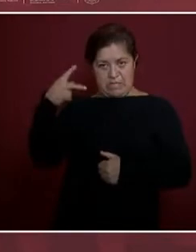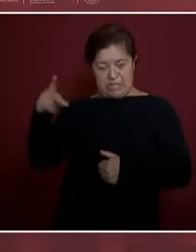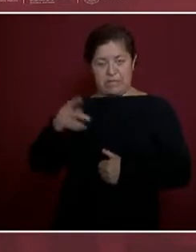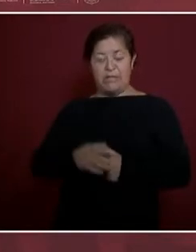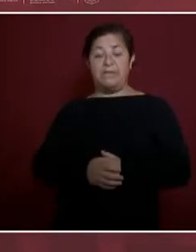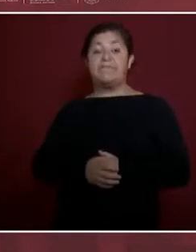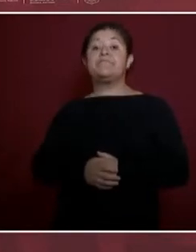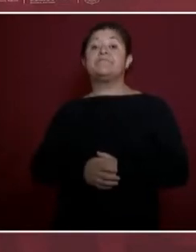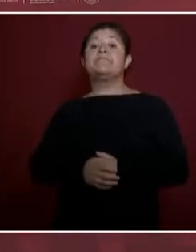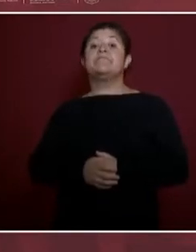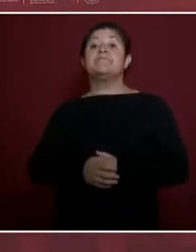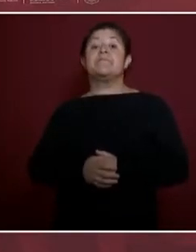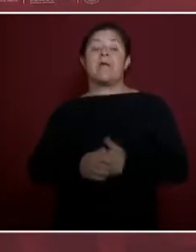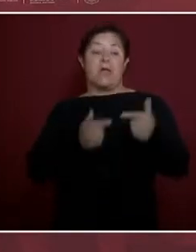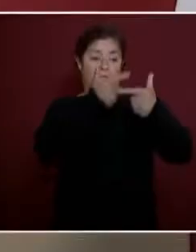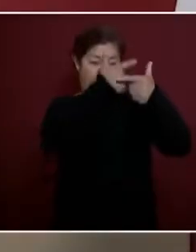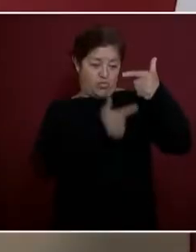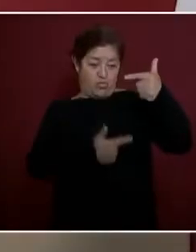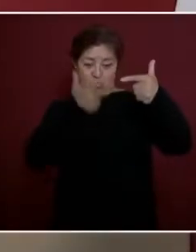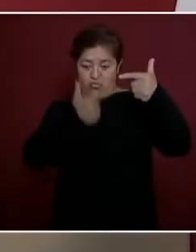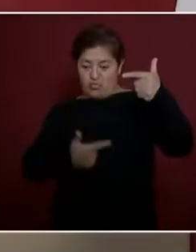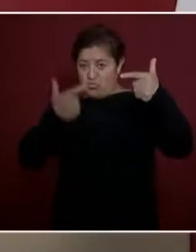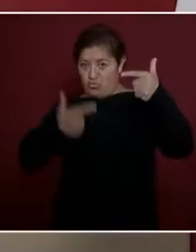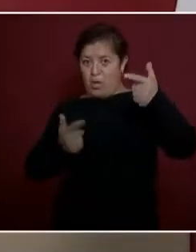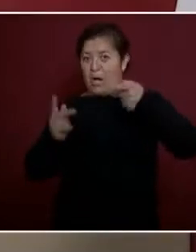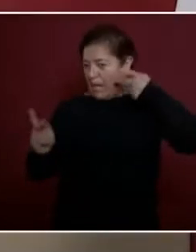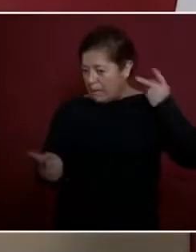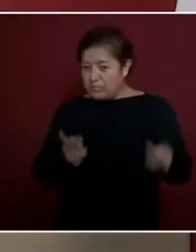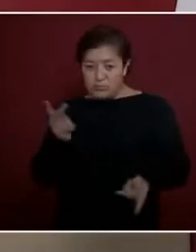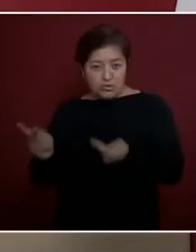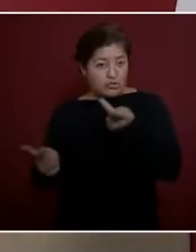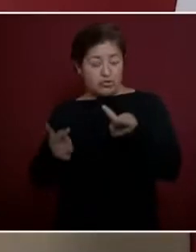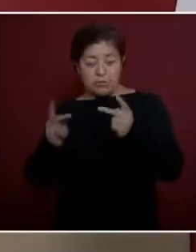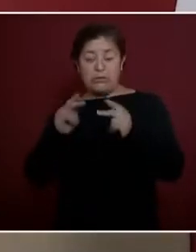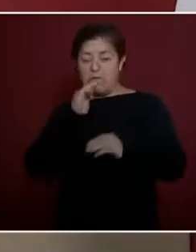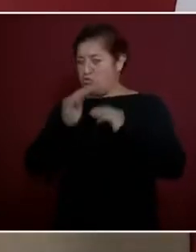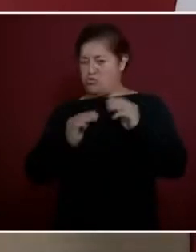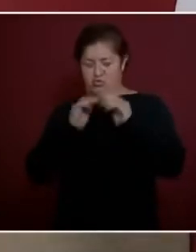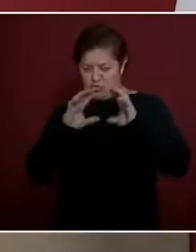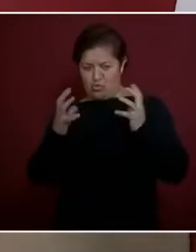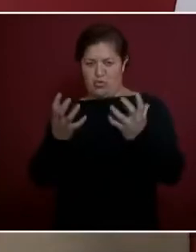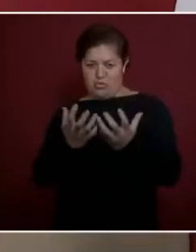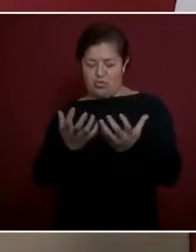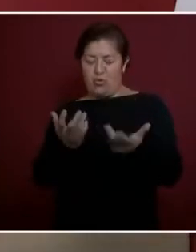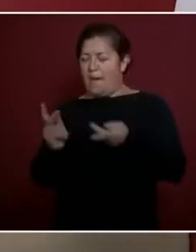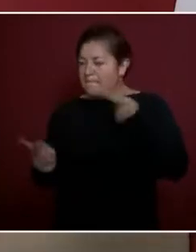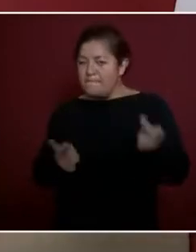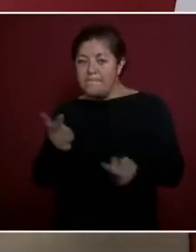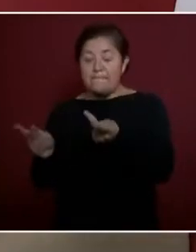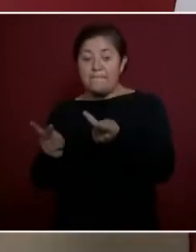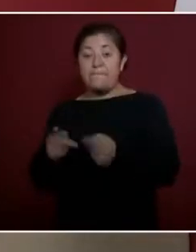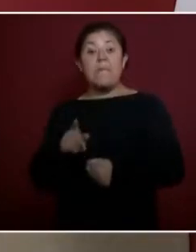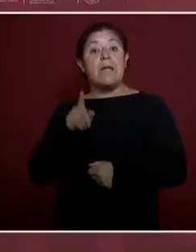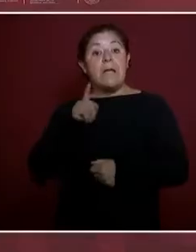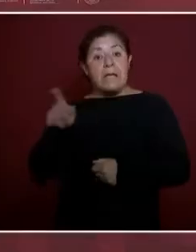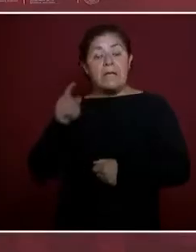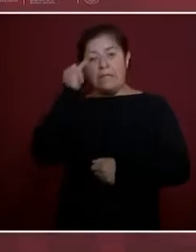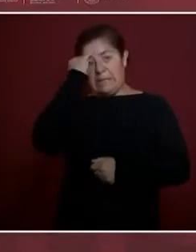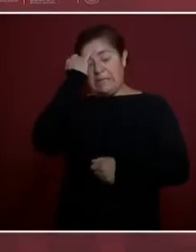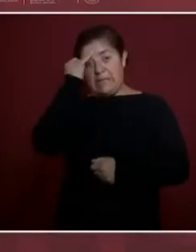encuestas, en los sondeos que se hacen en todo el mundo sobre los gobernantes, es el primer lugar,